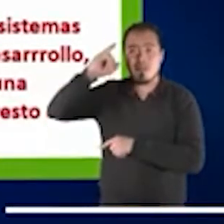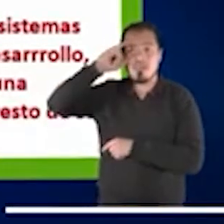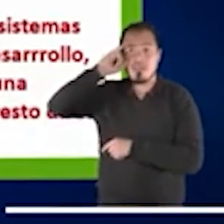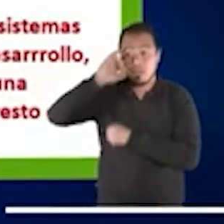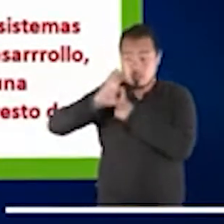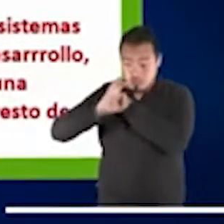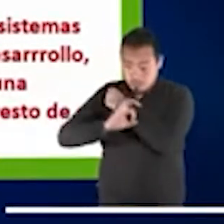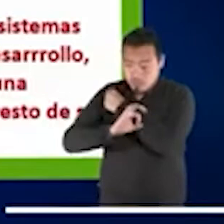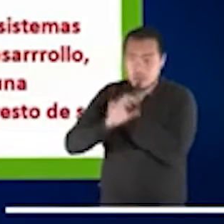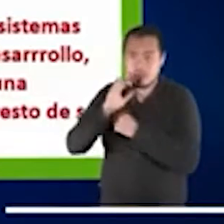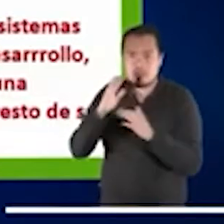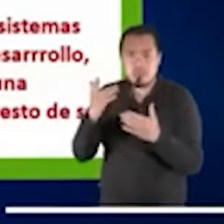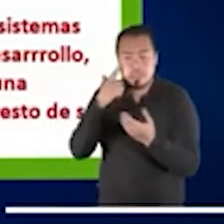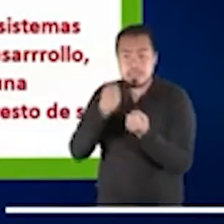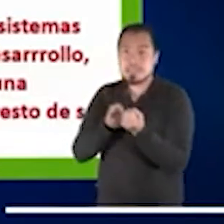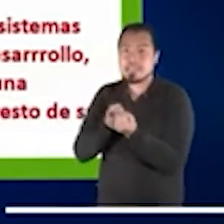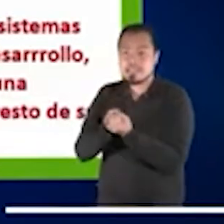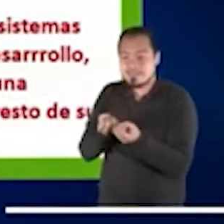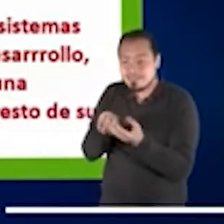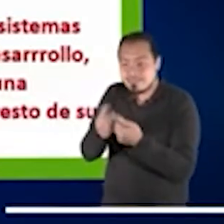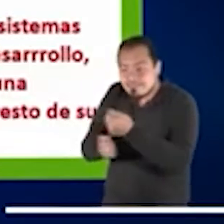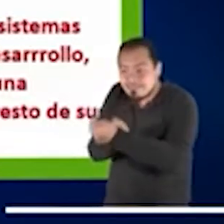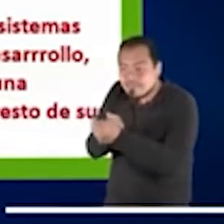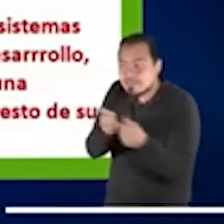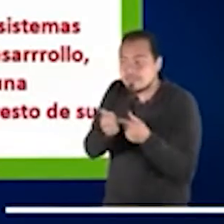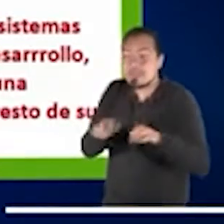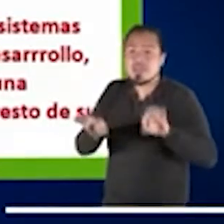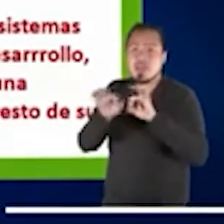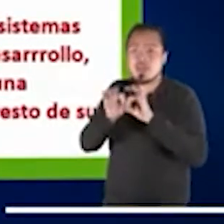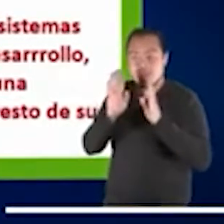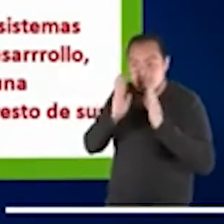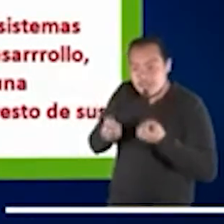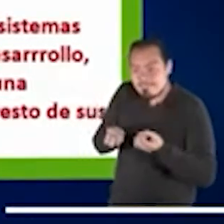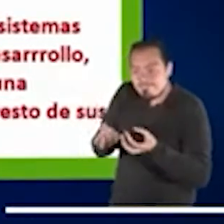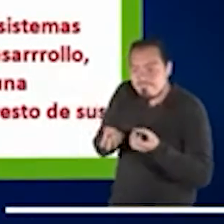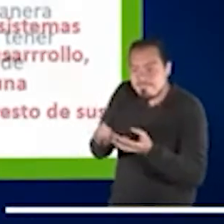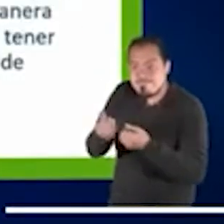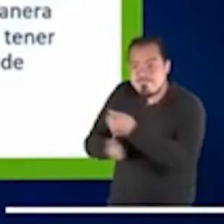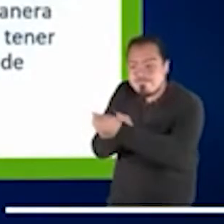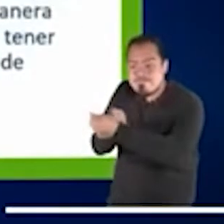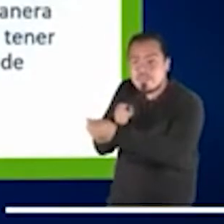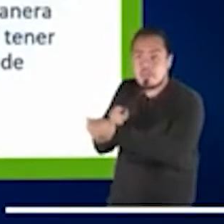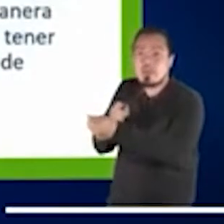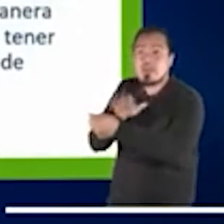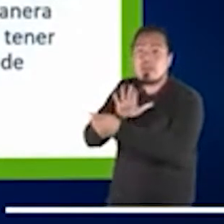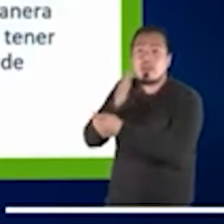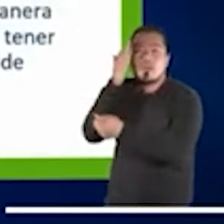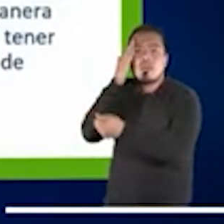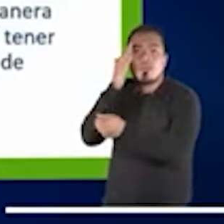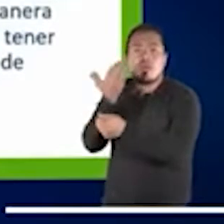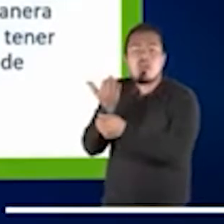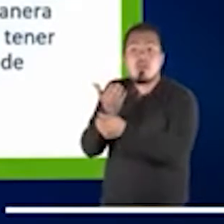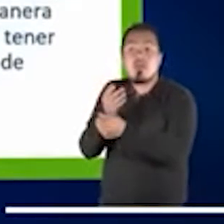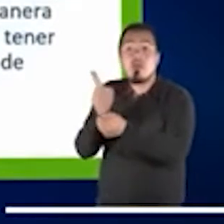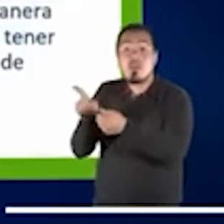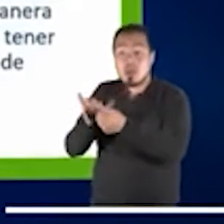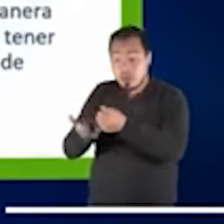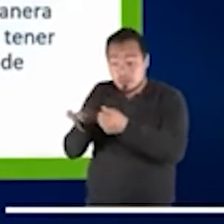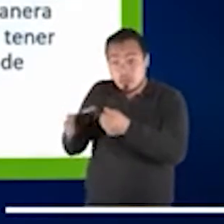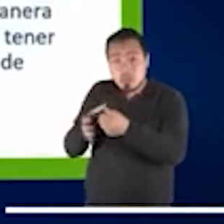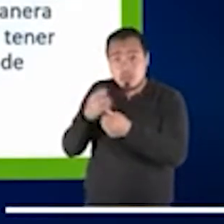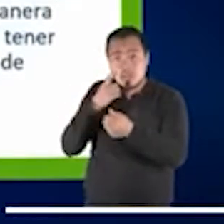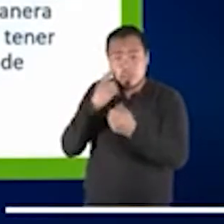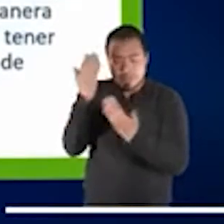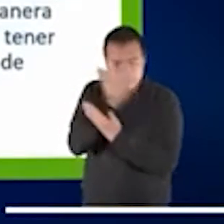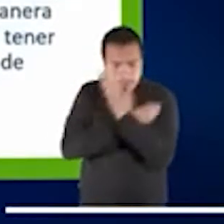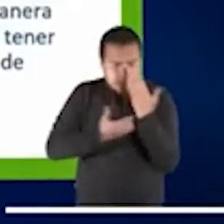primordial. Es también un riesgo para la estructura en